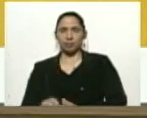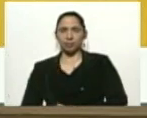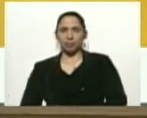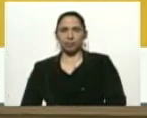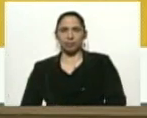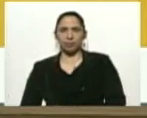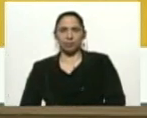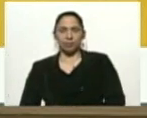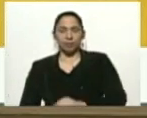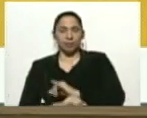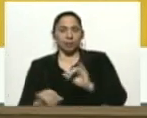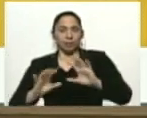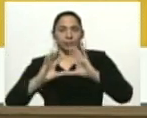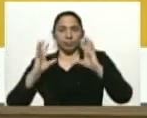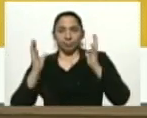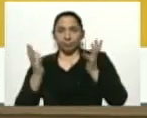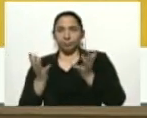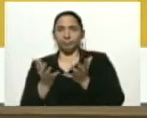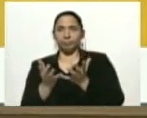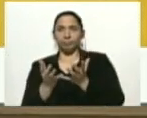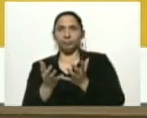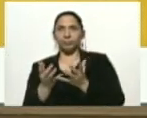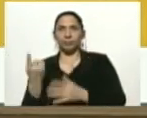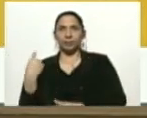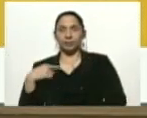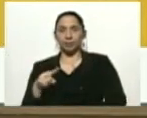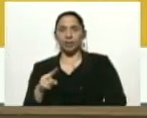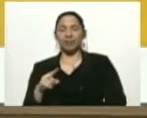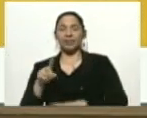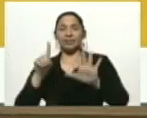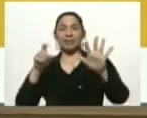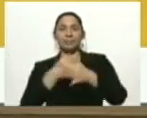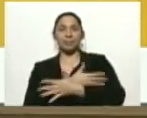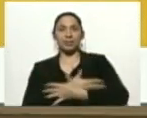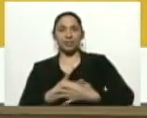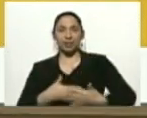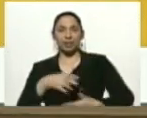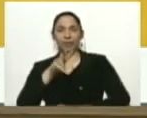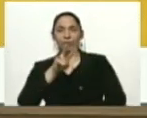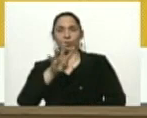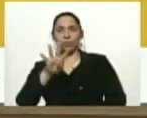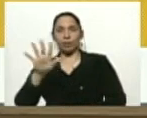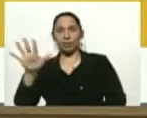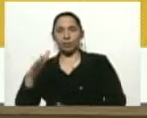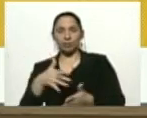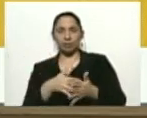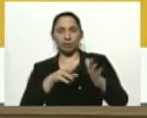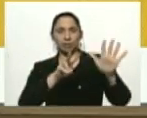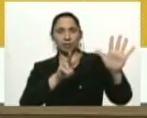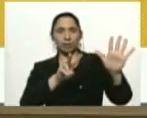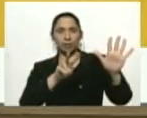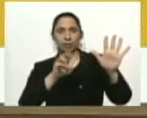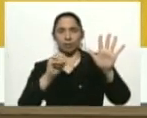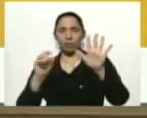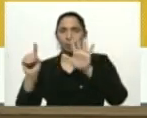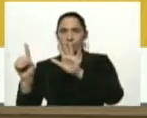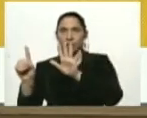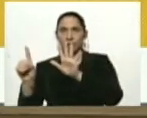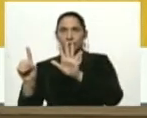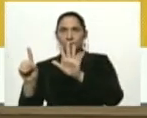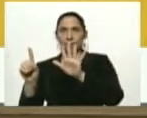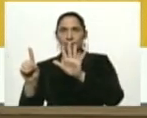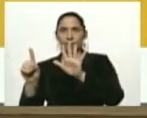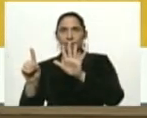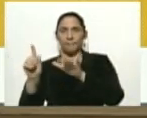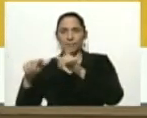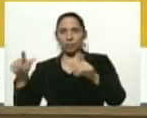Ya el mundo tiene 6.245.706 casos de